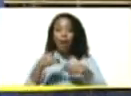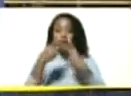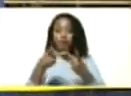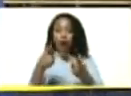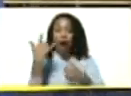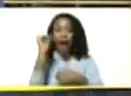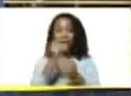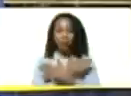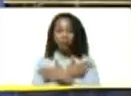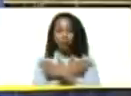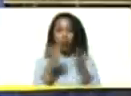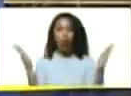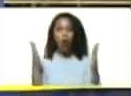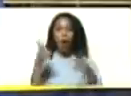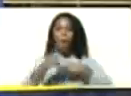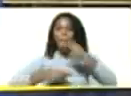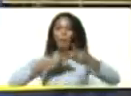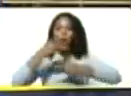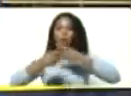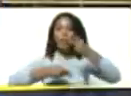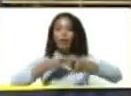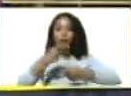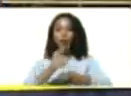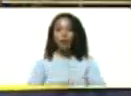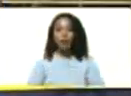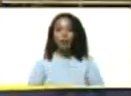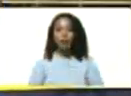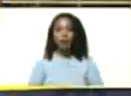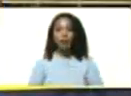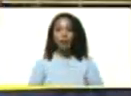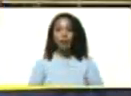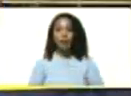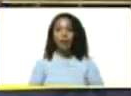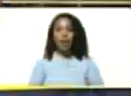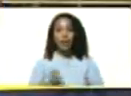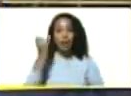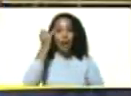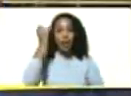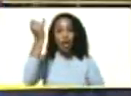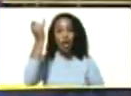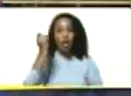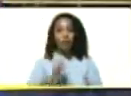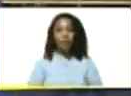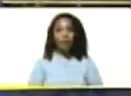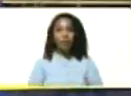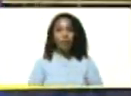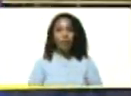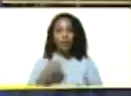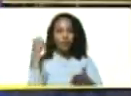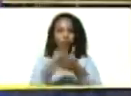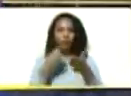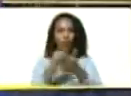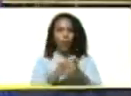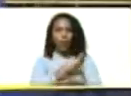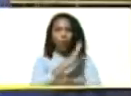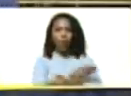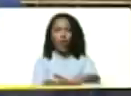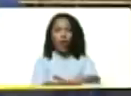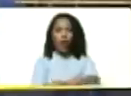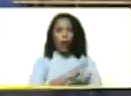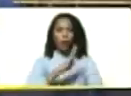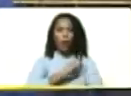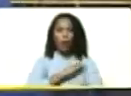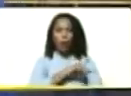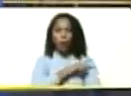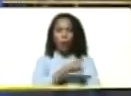servicio de la política, política, de la ideología, de la lucha de poder, de los